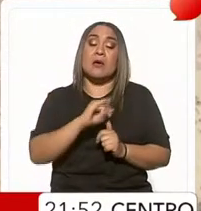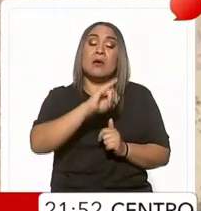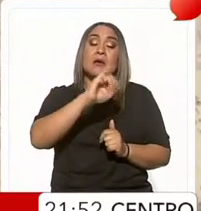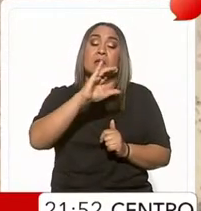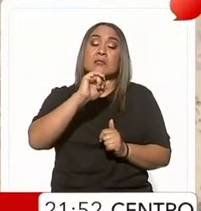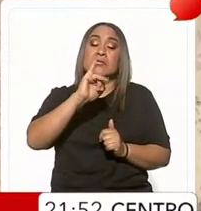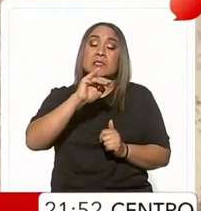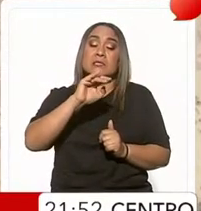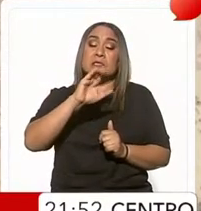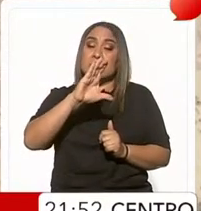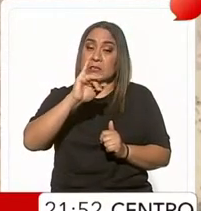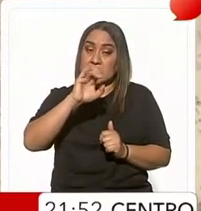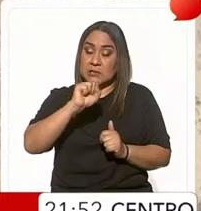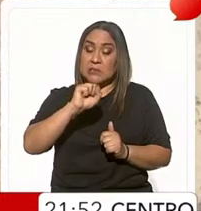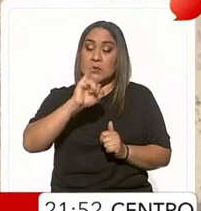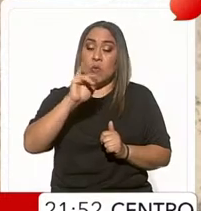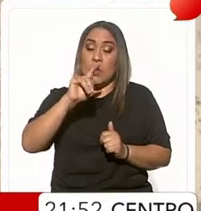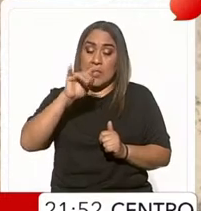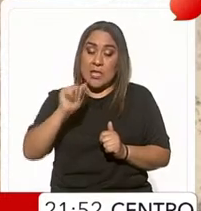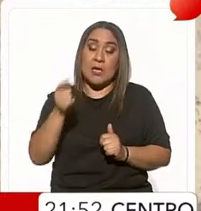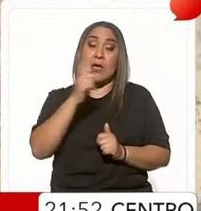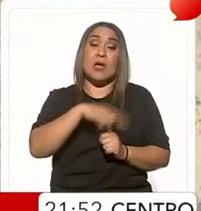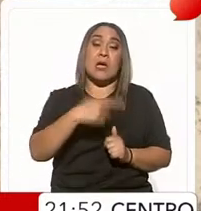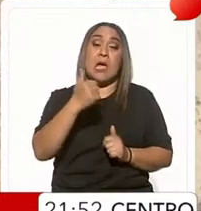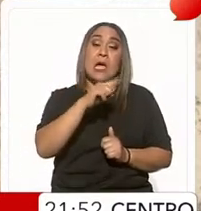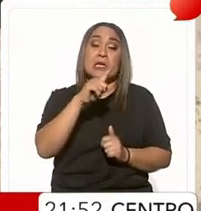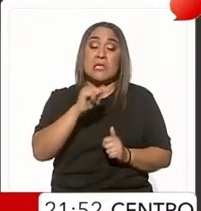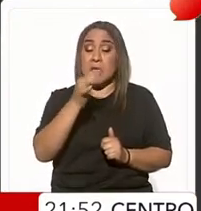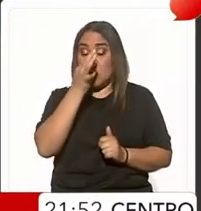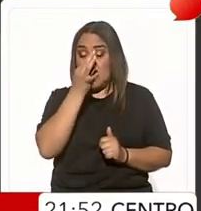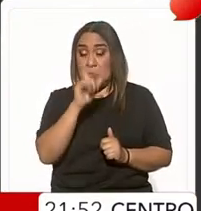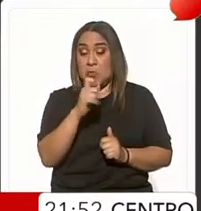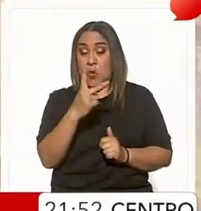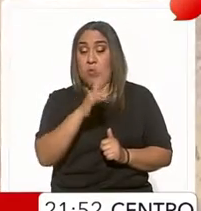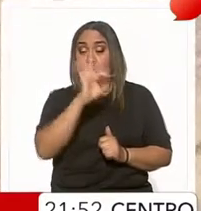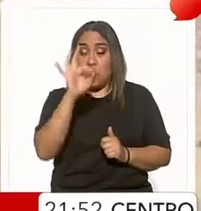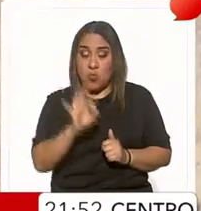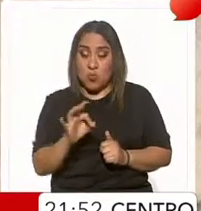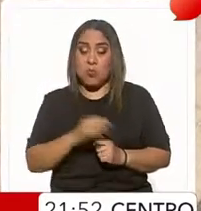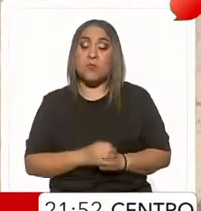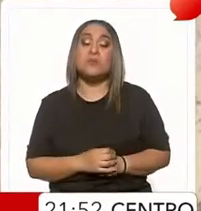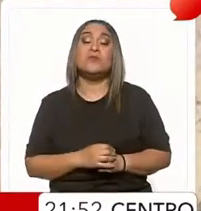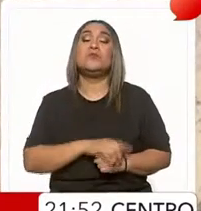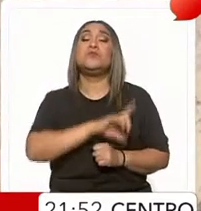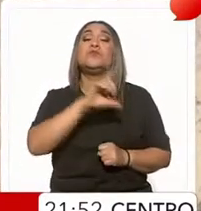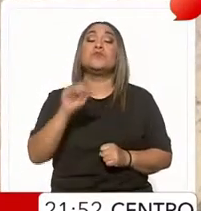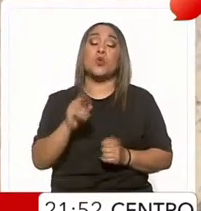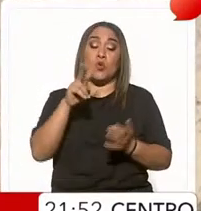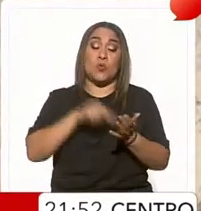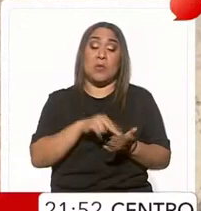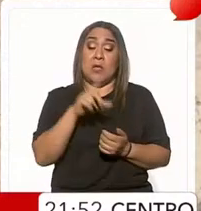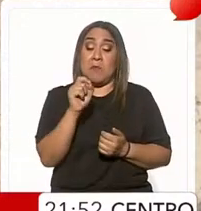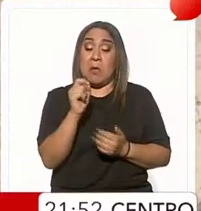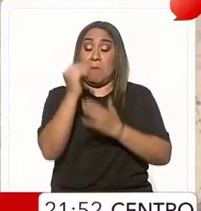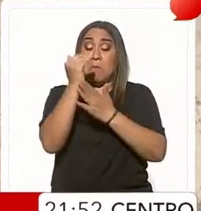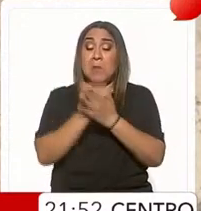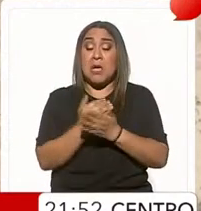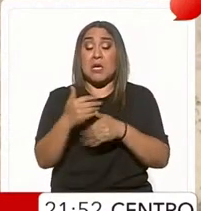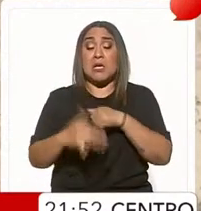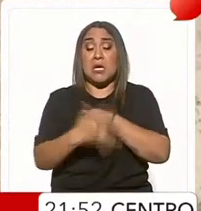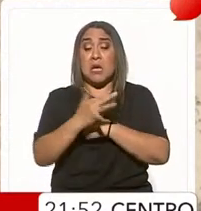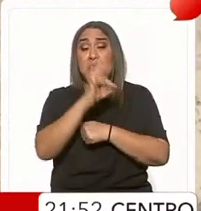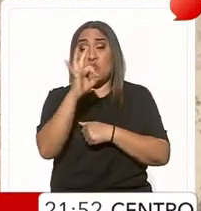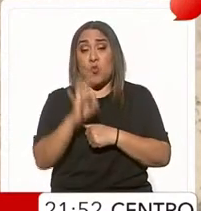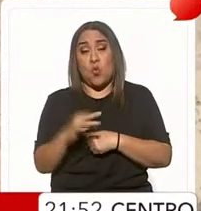Gaza a Cisjordania y a Gaza nada más con un 22% y ya para 2020 solo quedaba el 15%